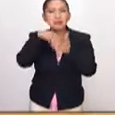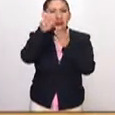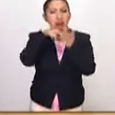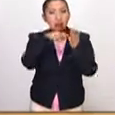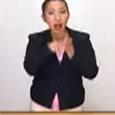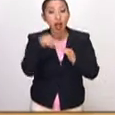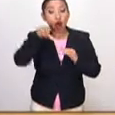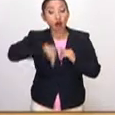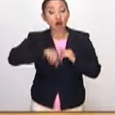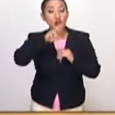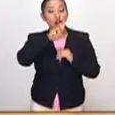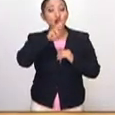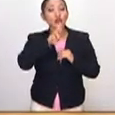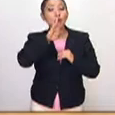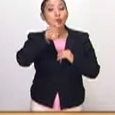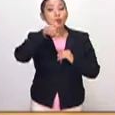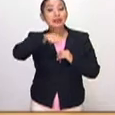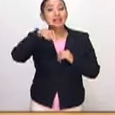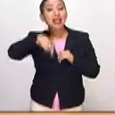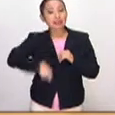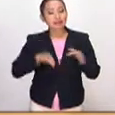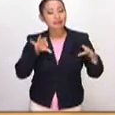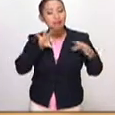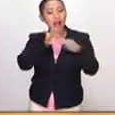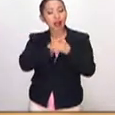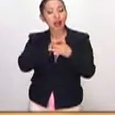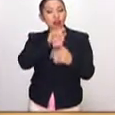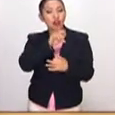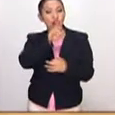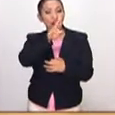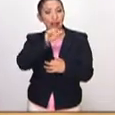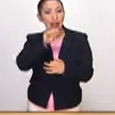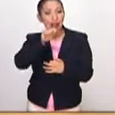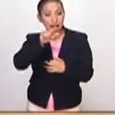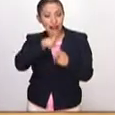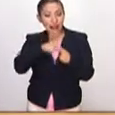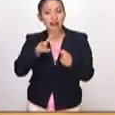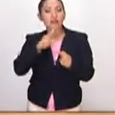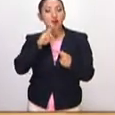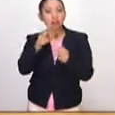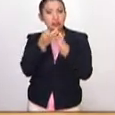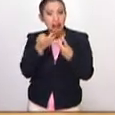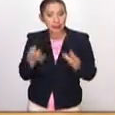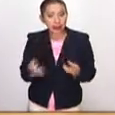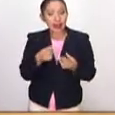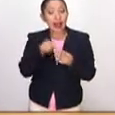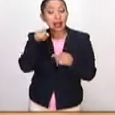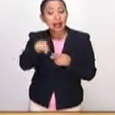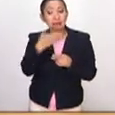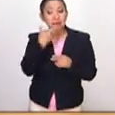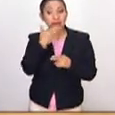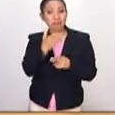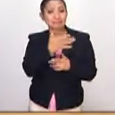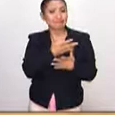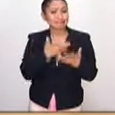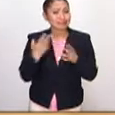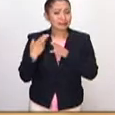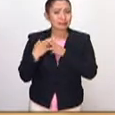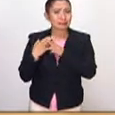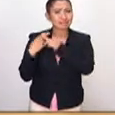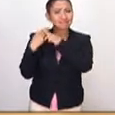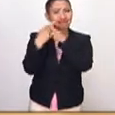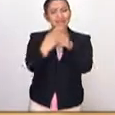Hoy Rubens está interactuando con el doctor Atle, con Voces de la Tierra, que celebra el